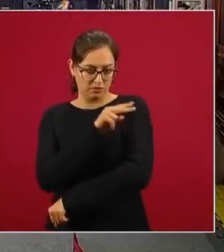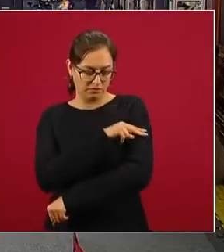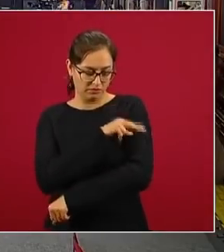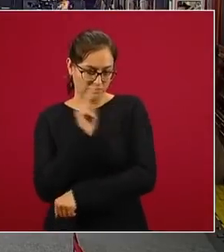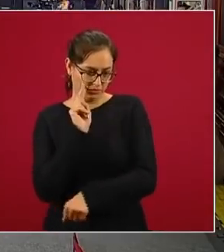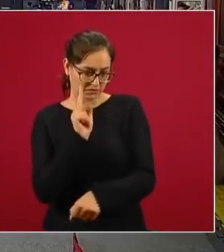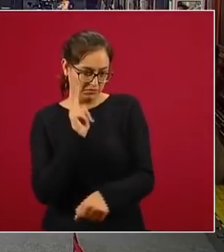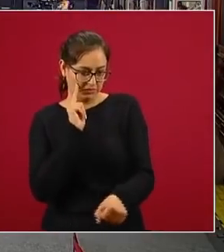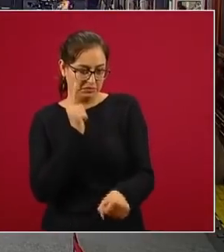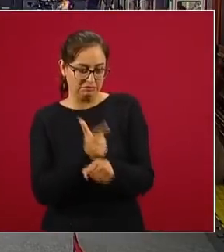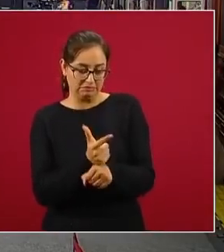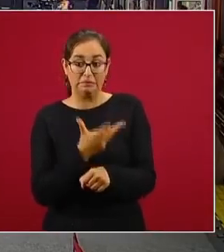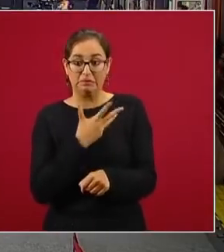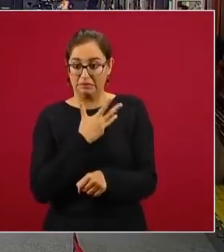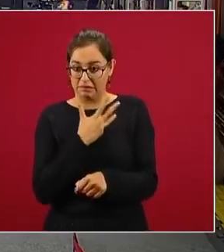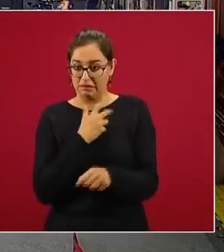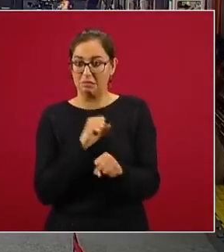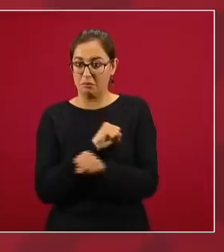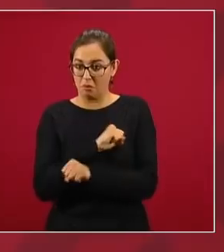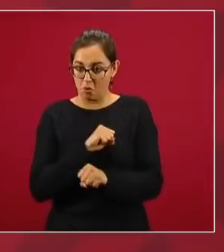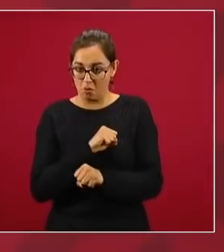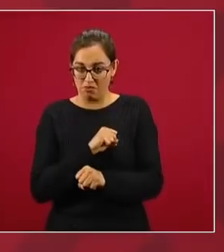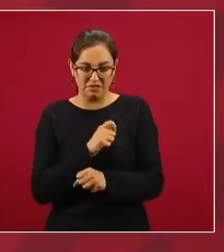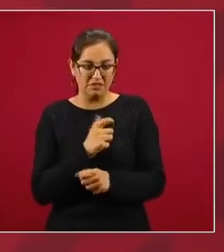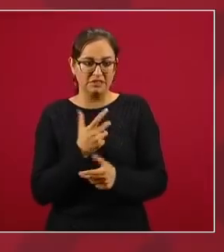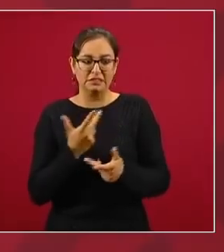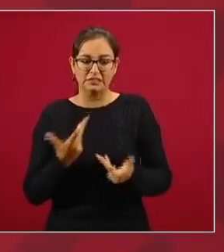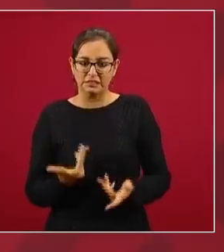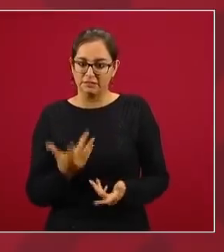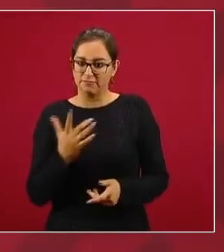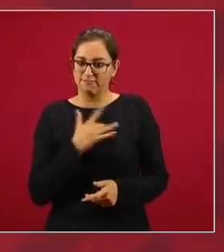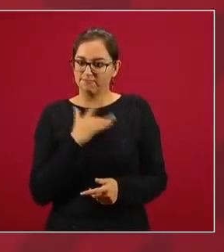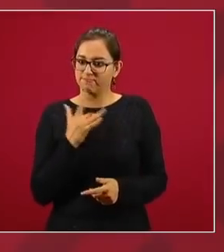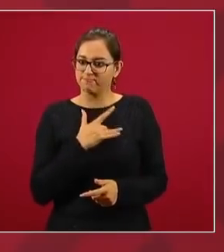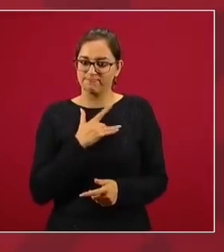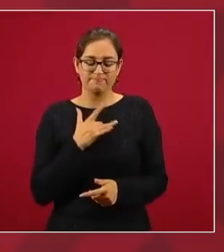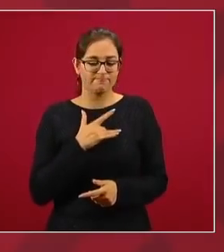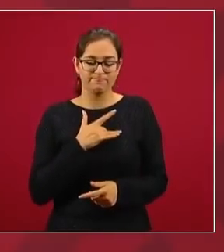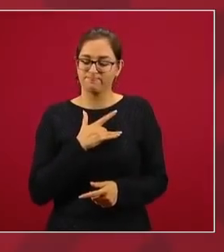deciden llevarlos a